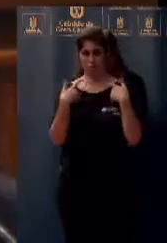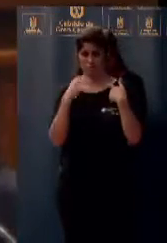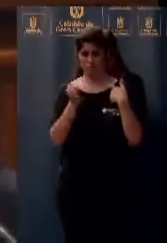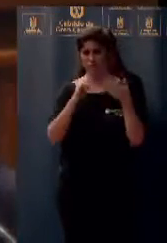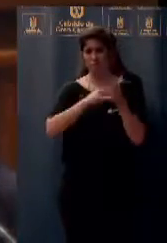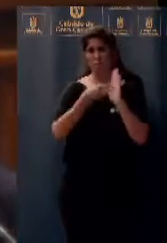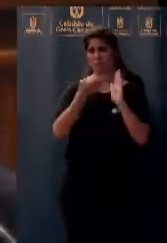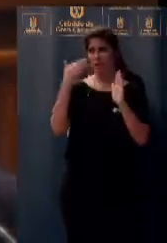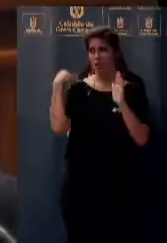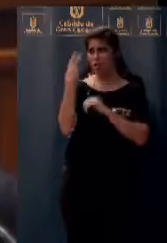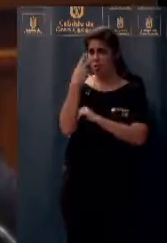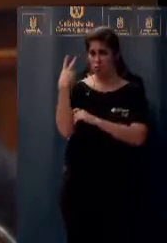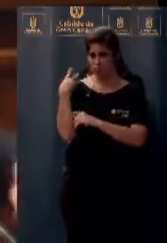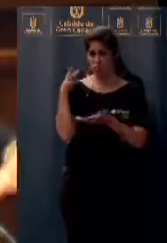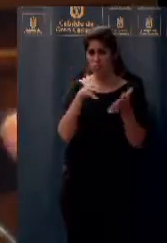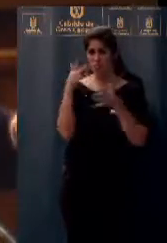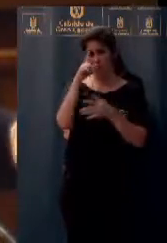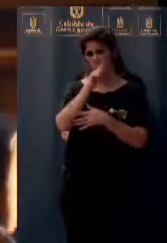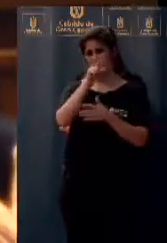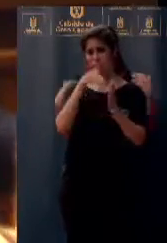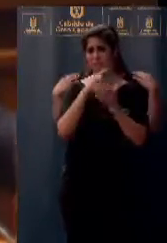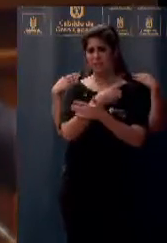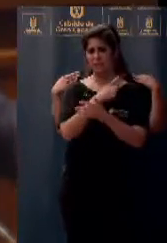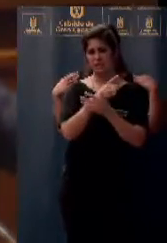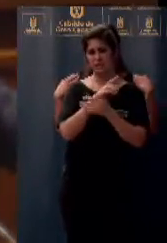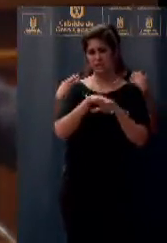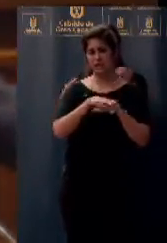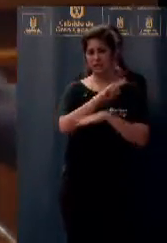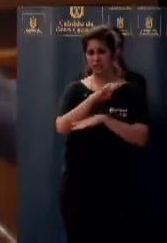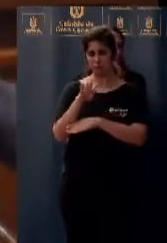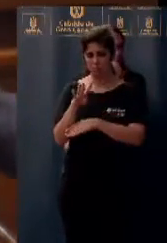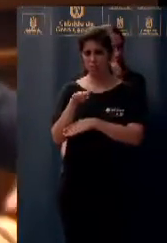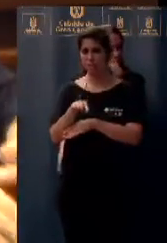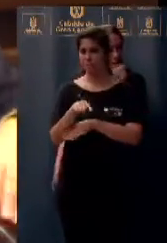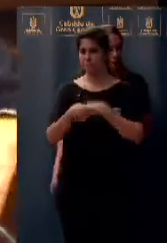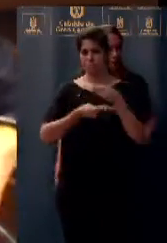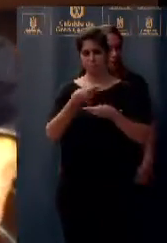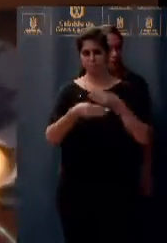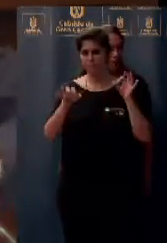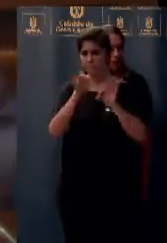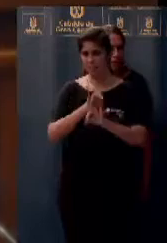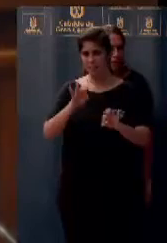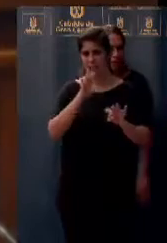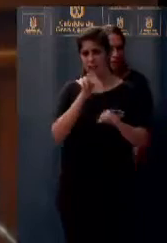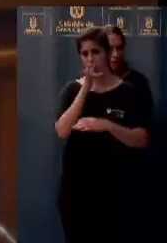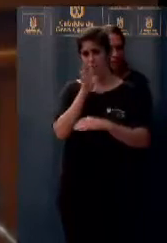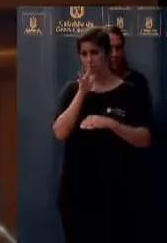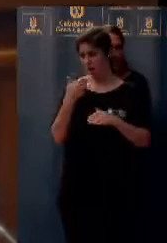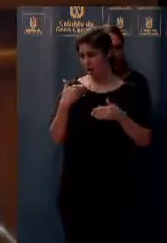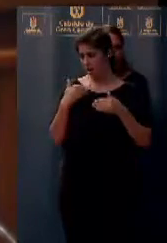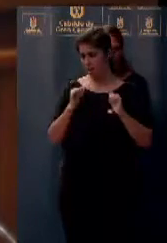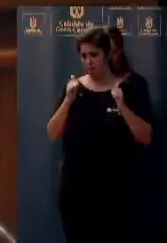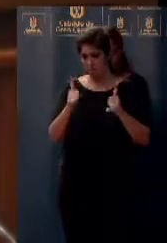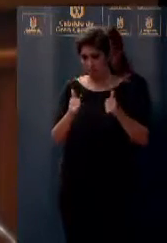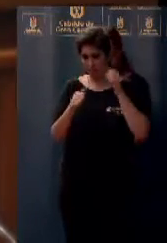de hace dos años, de marzo de 2014, que no se ejecuta, se ejecuta ahora recientemente. cierto